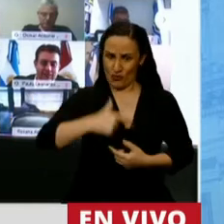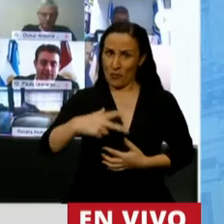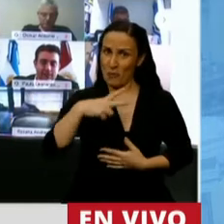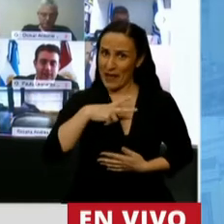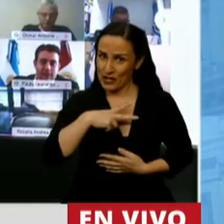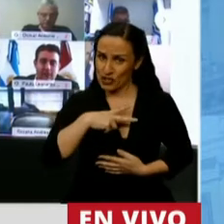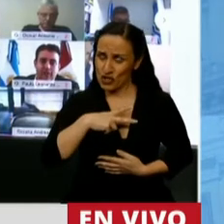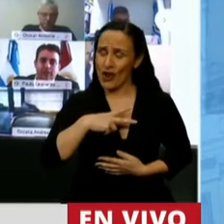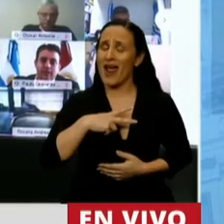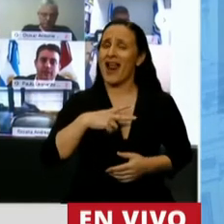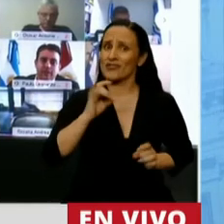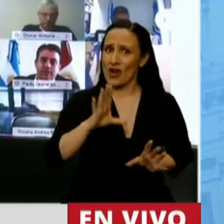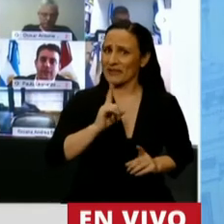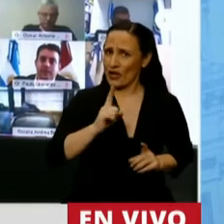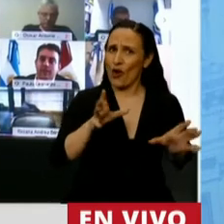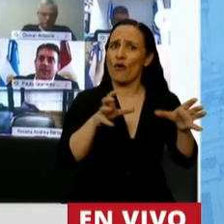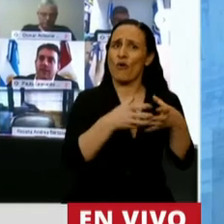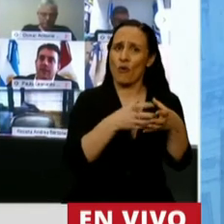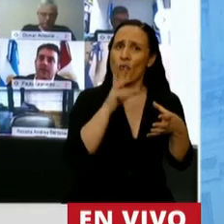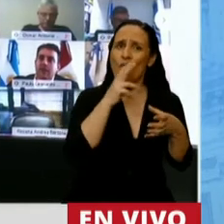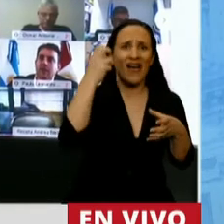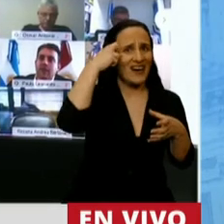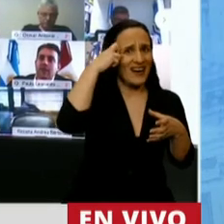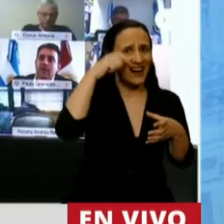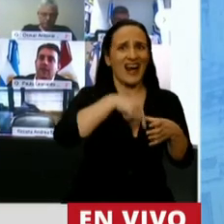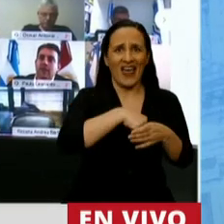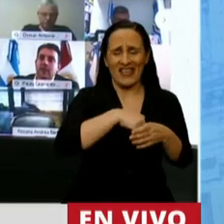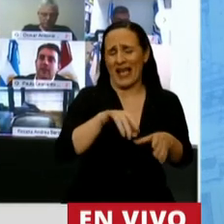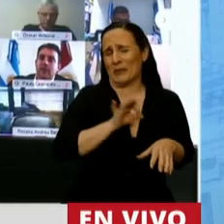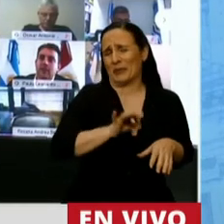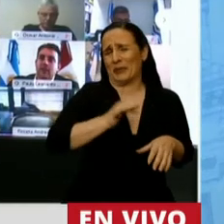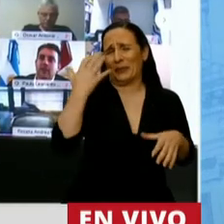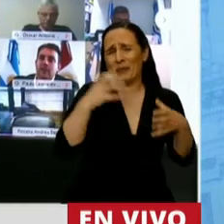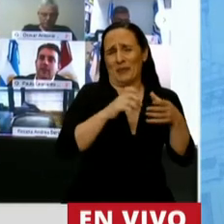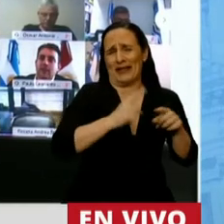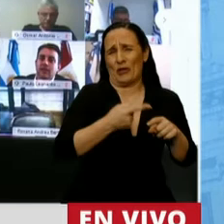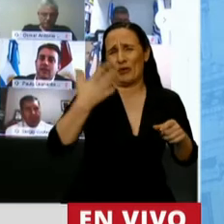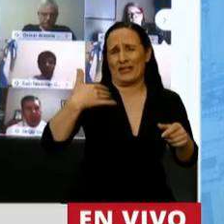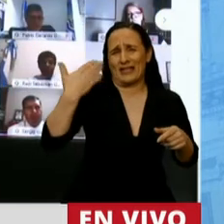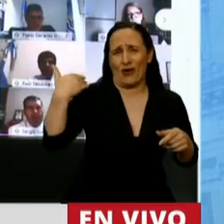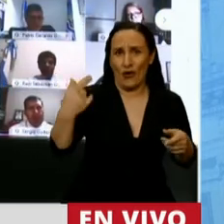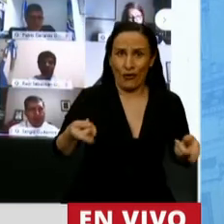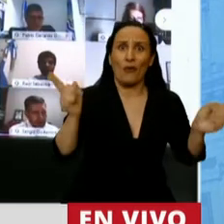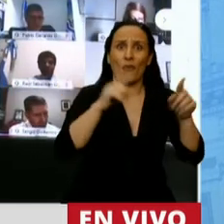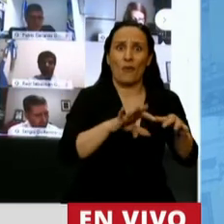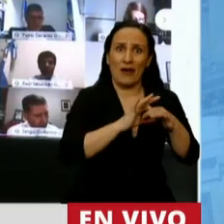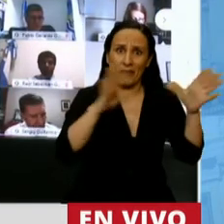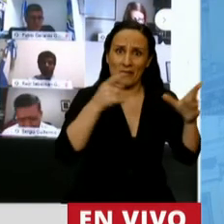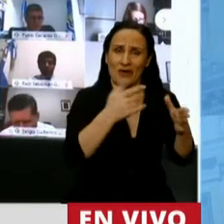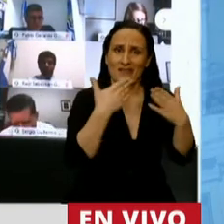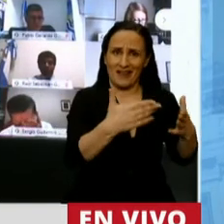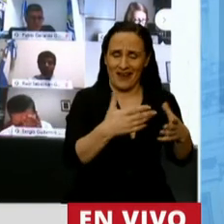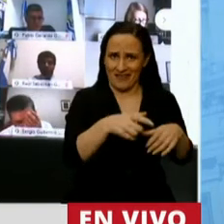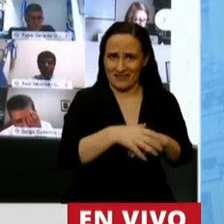sino todas las mujeres radicales que representamos un partido centenario que trajo de nuevo la democracia a la República